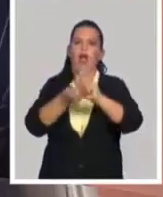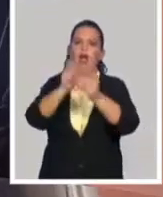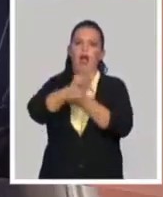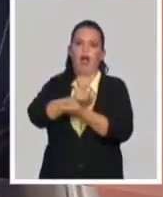a CUP.